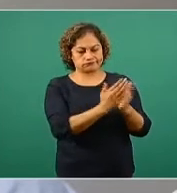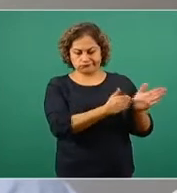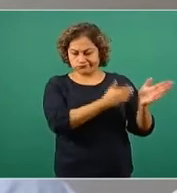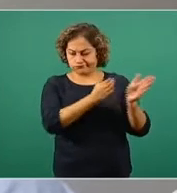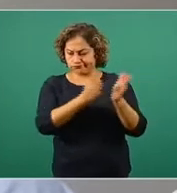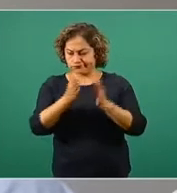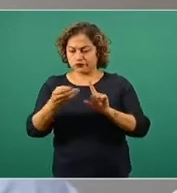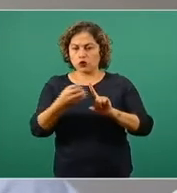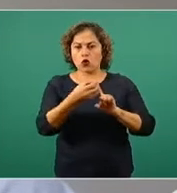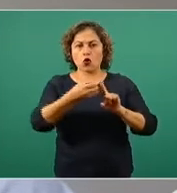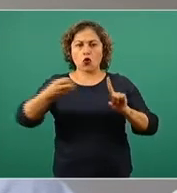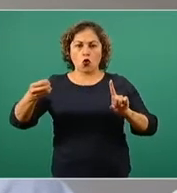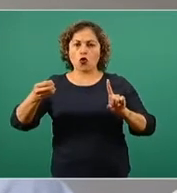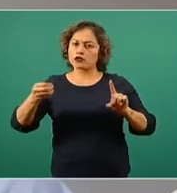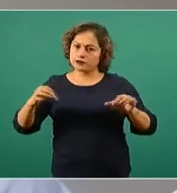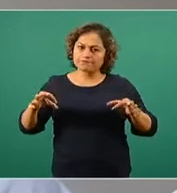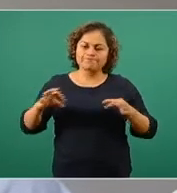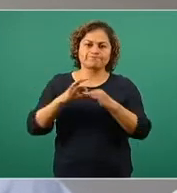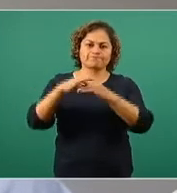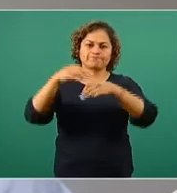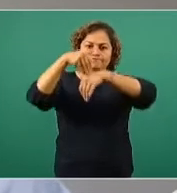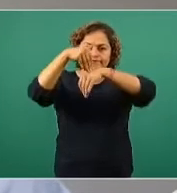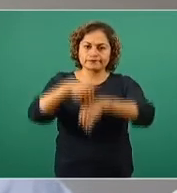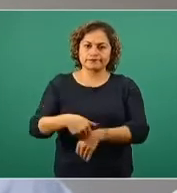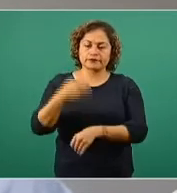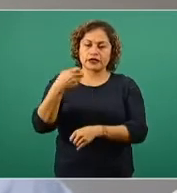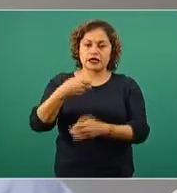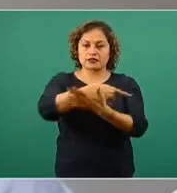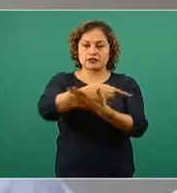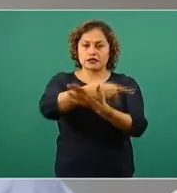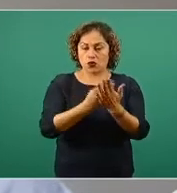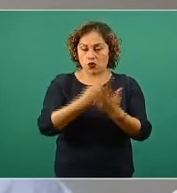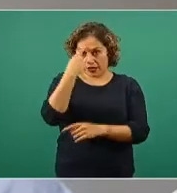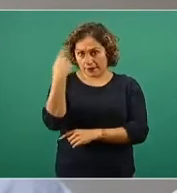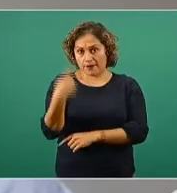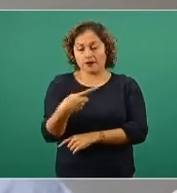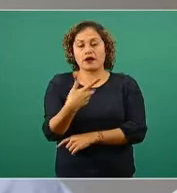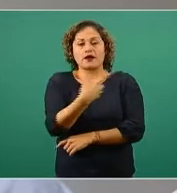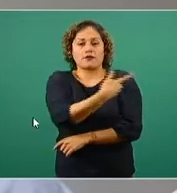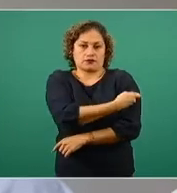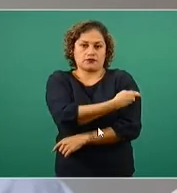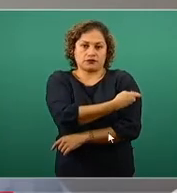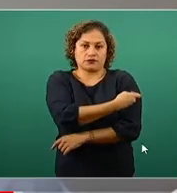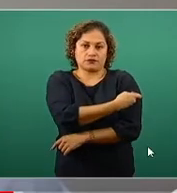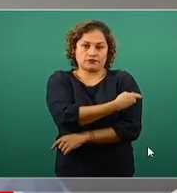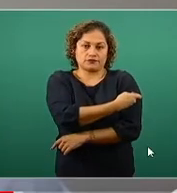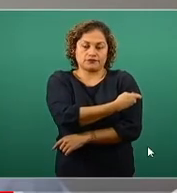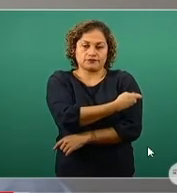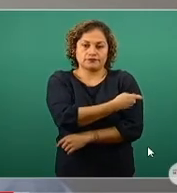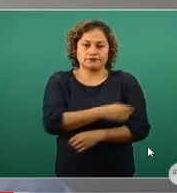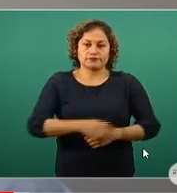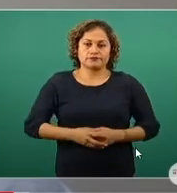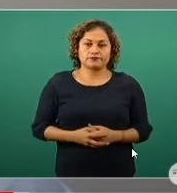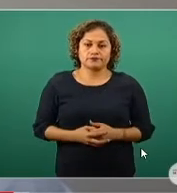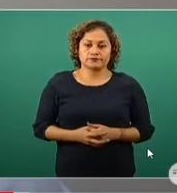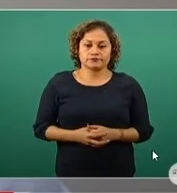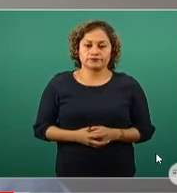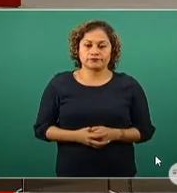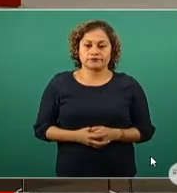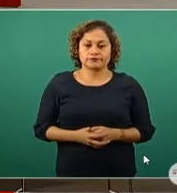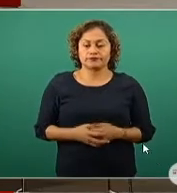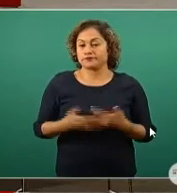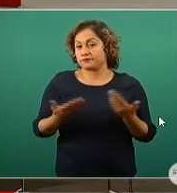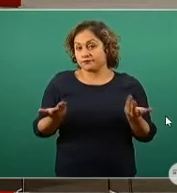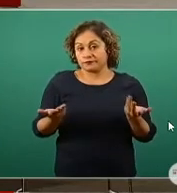lo que este programa de vacunación está representando para efectos de colocarse la vacuna.